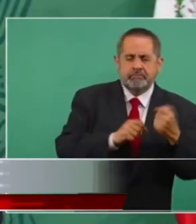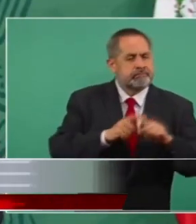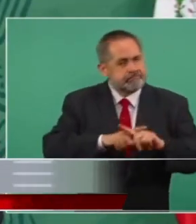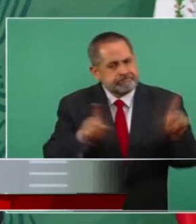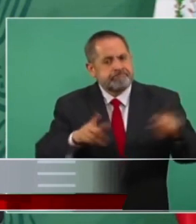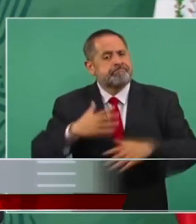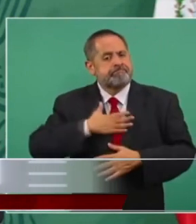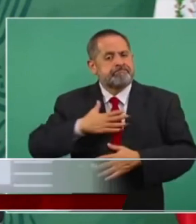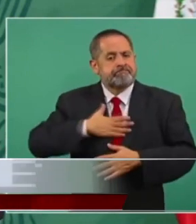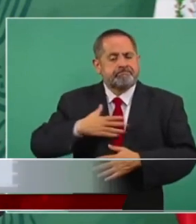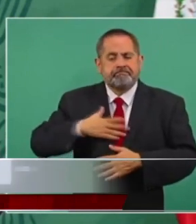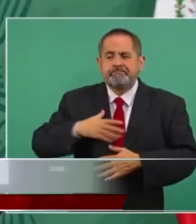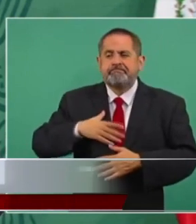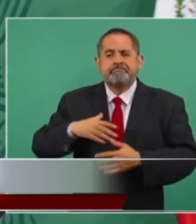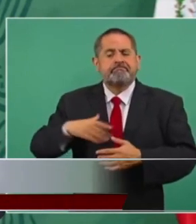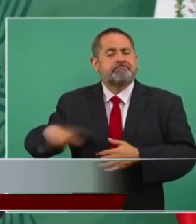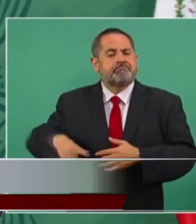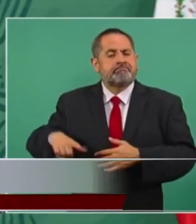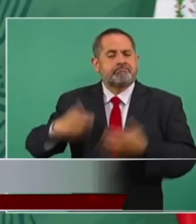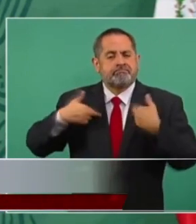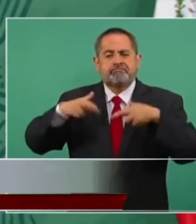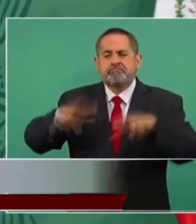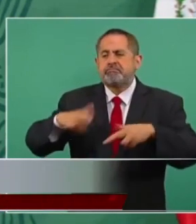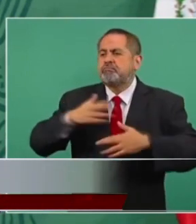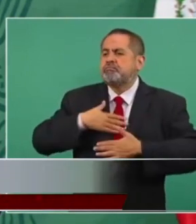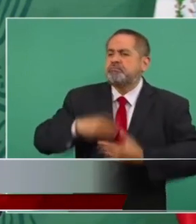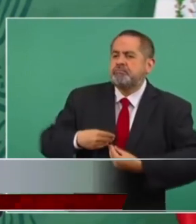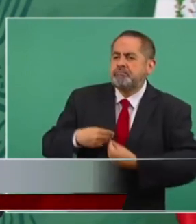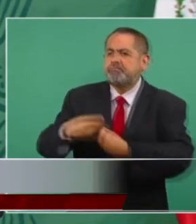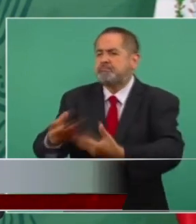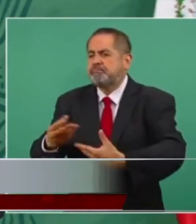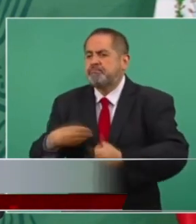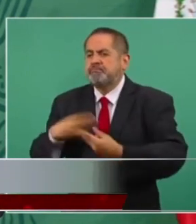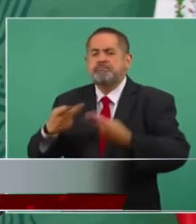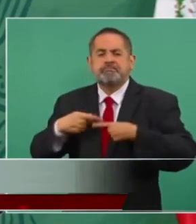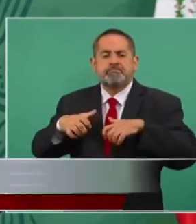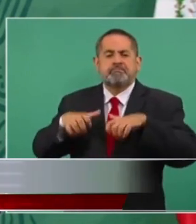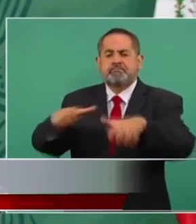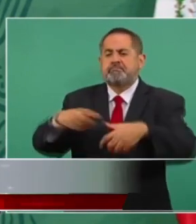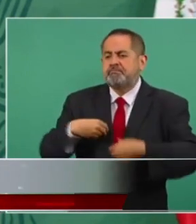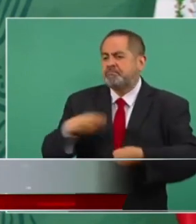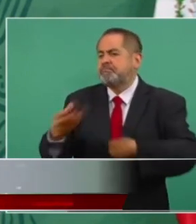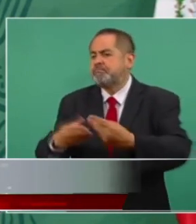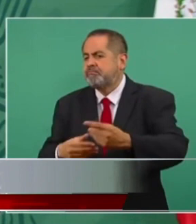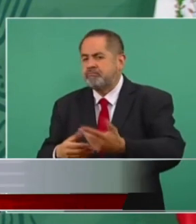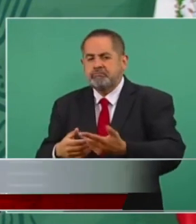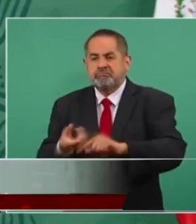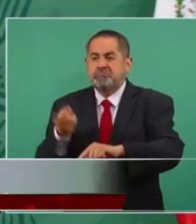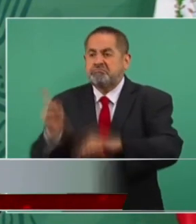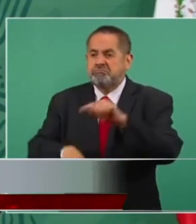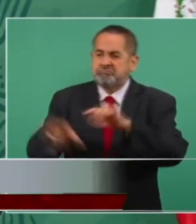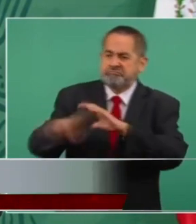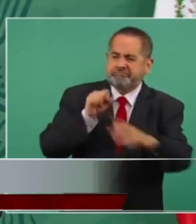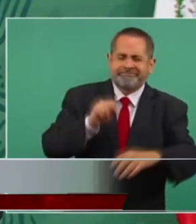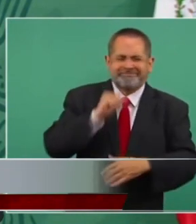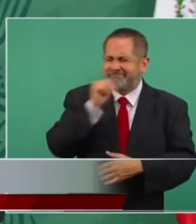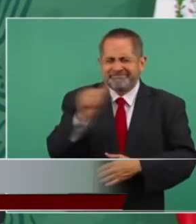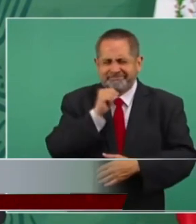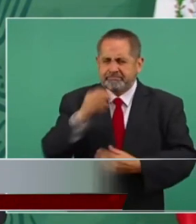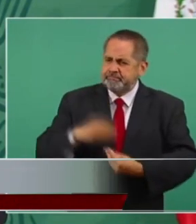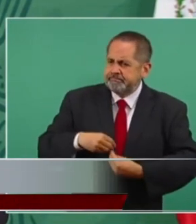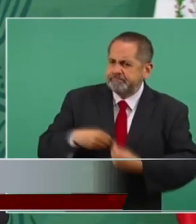es un gobierno que da al pueblo que no le quita nada a nadie